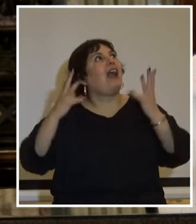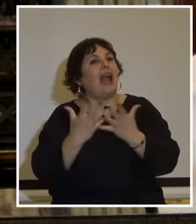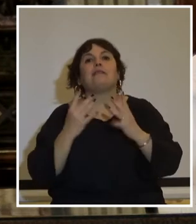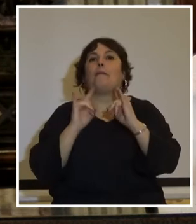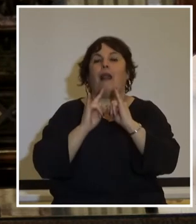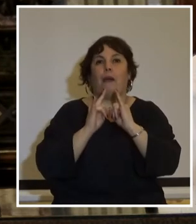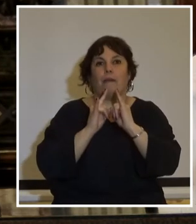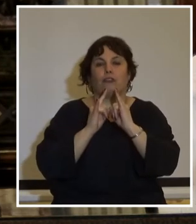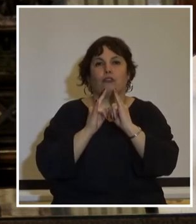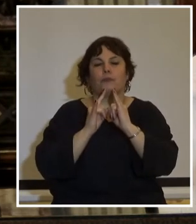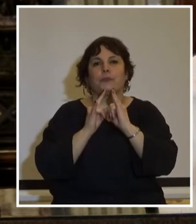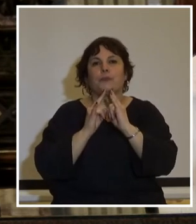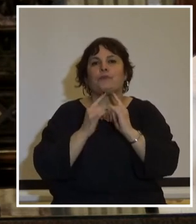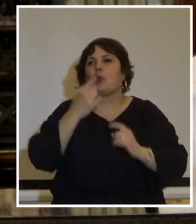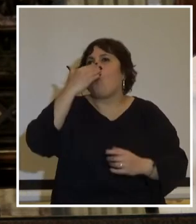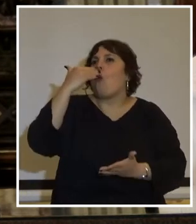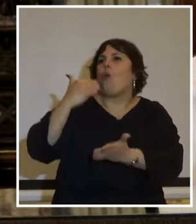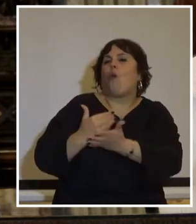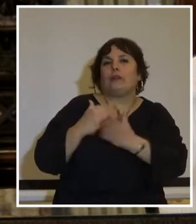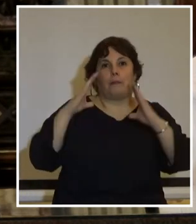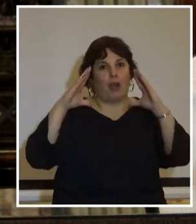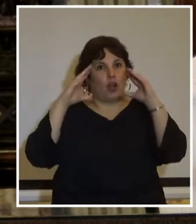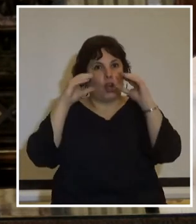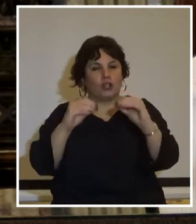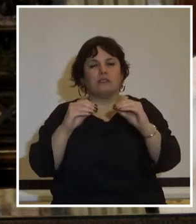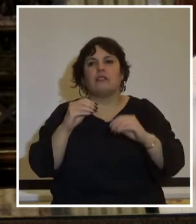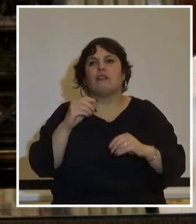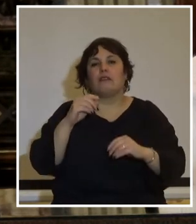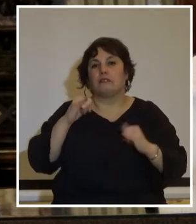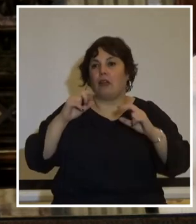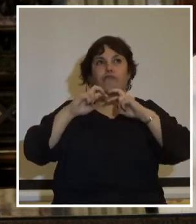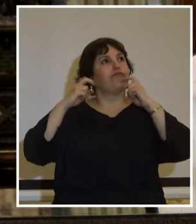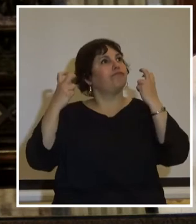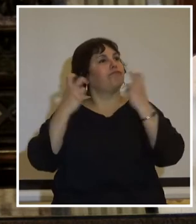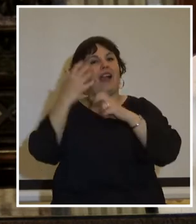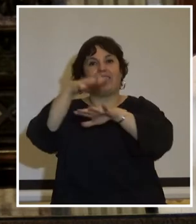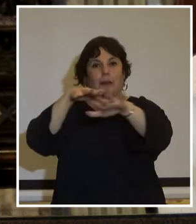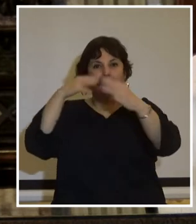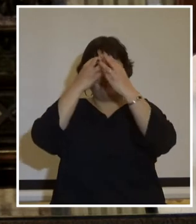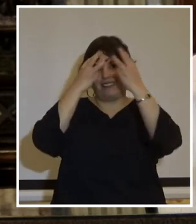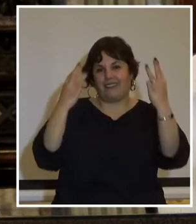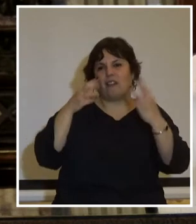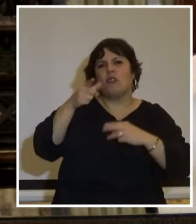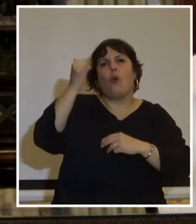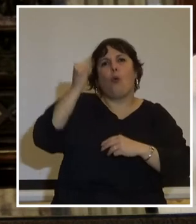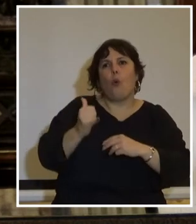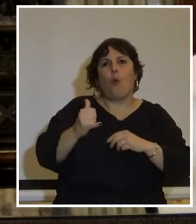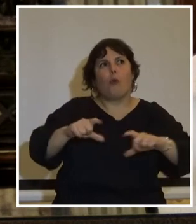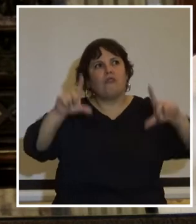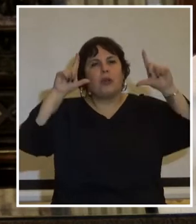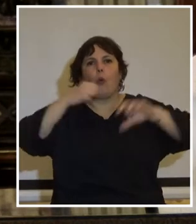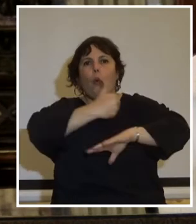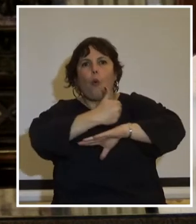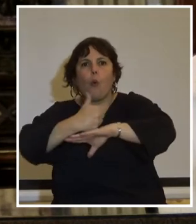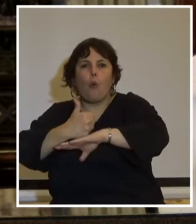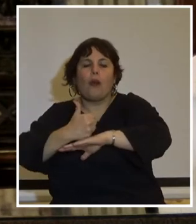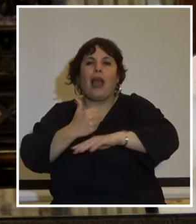Parlamento, en la última noche de sesión de la Asamblea General, allí hubo figuras que, de alguna